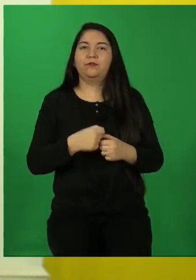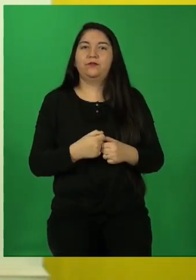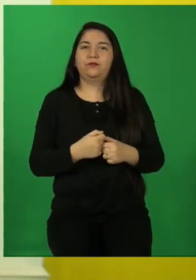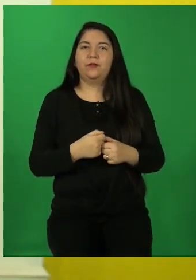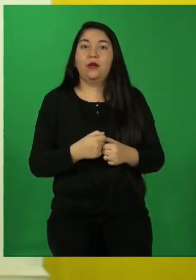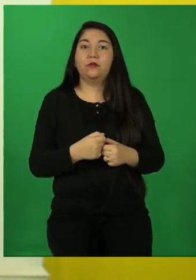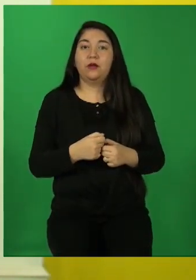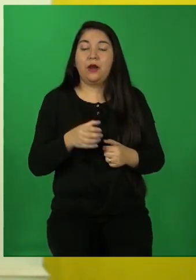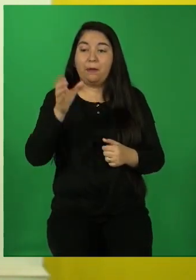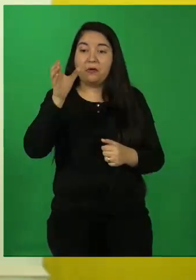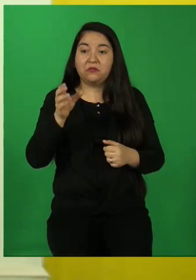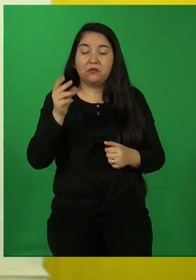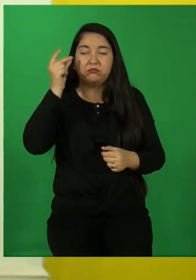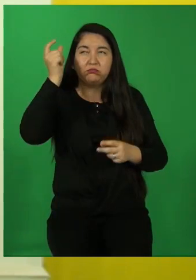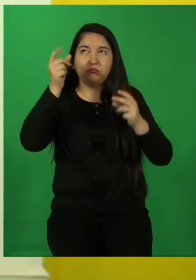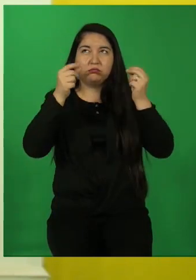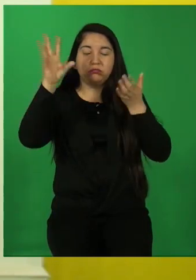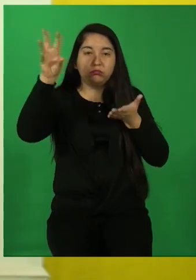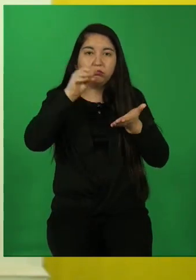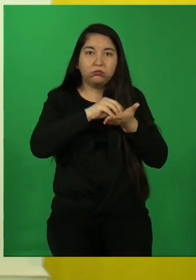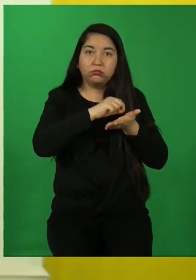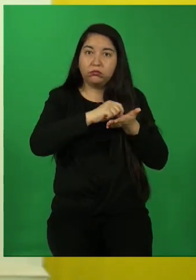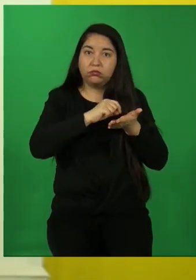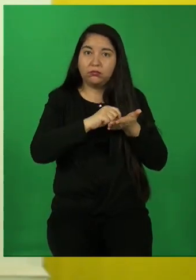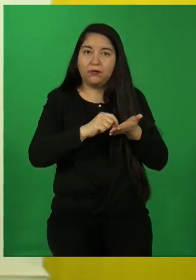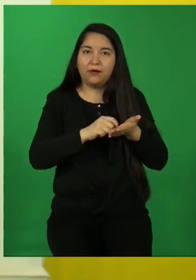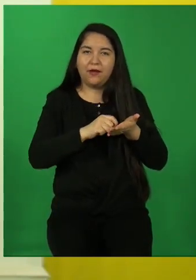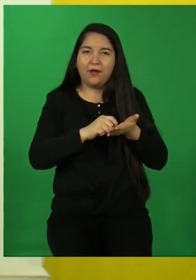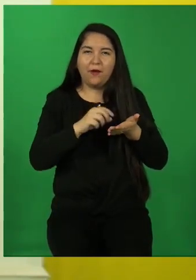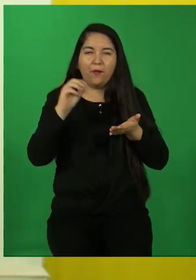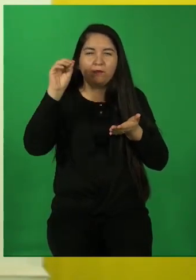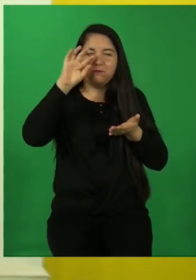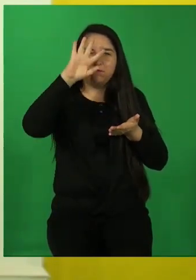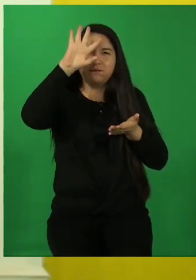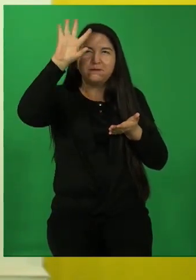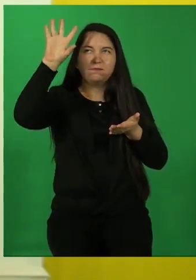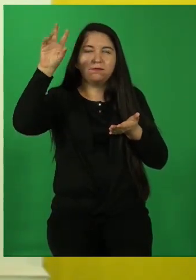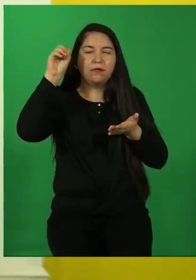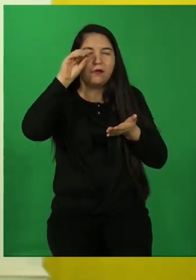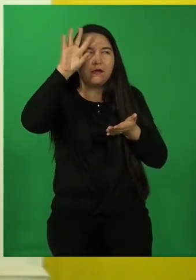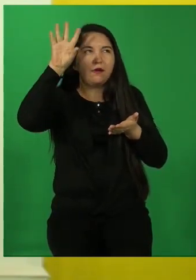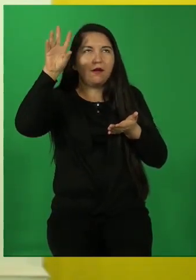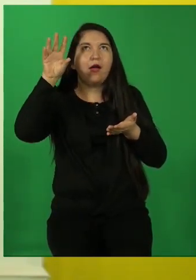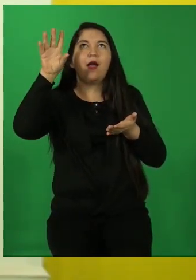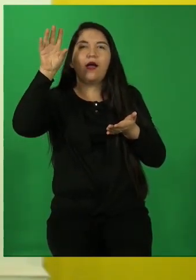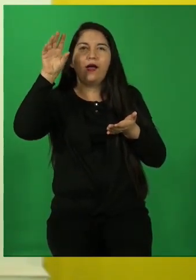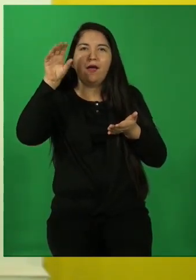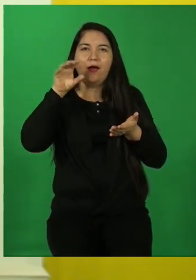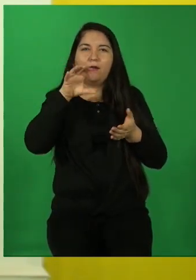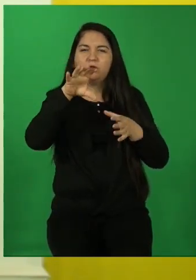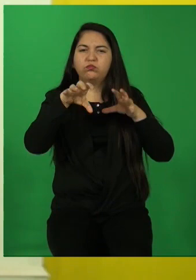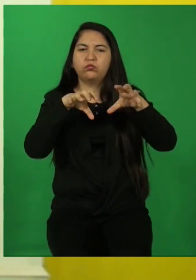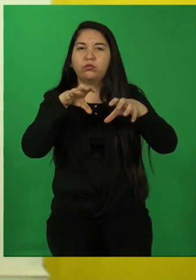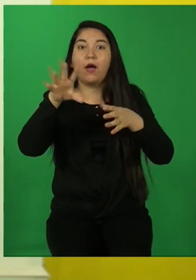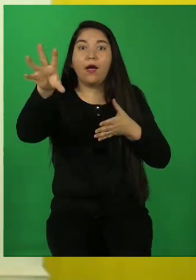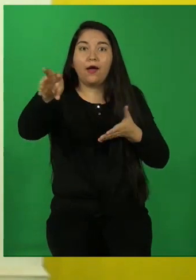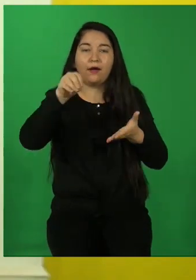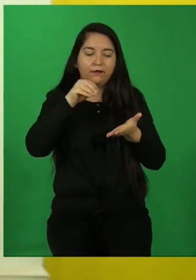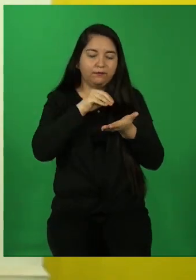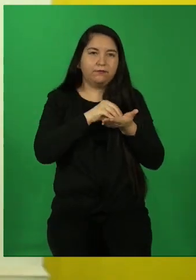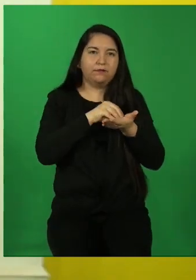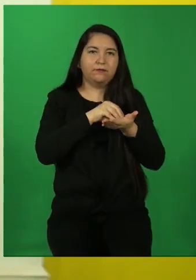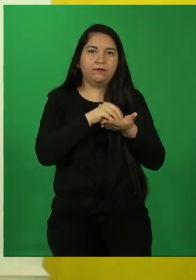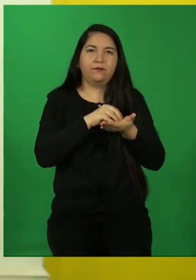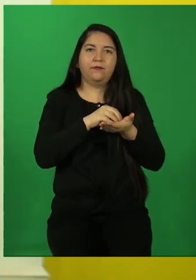los autores tienen toda la creatividad y todo a su alcance para hacer las historias como ellos